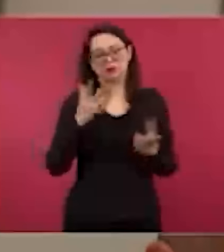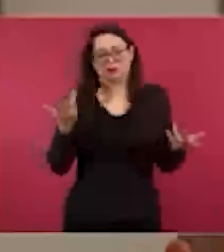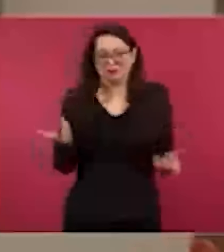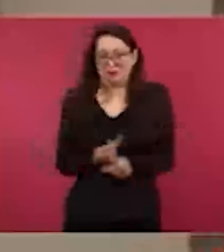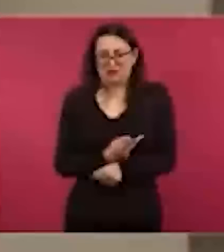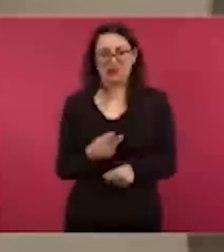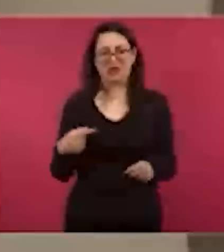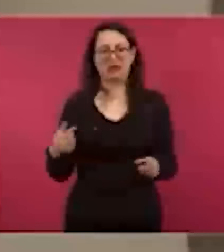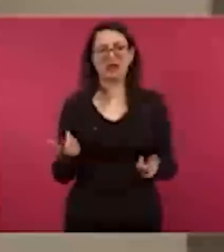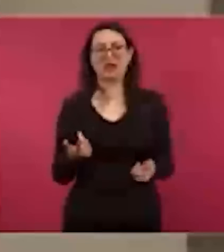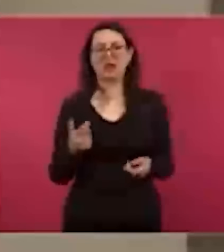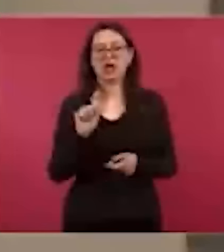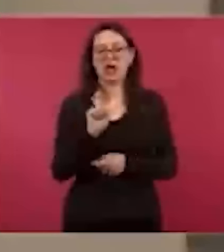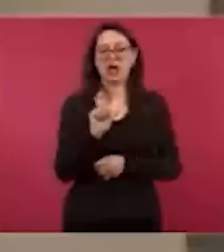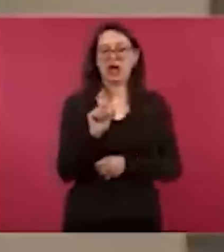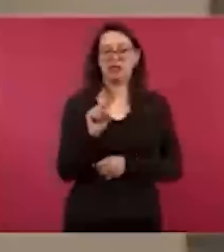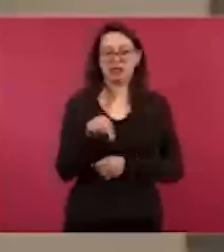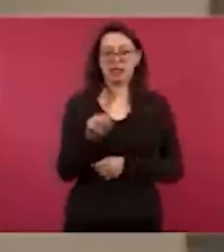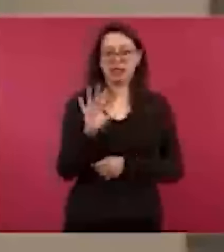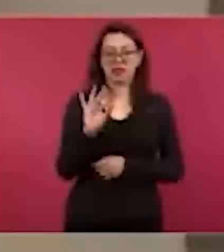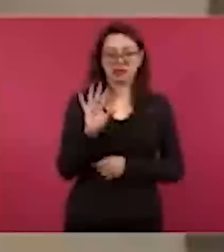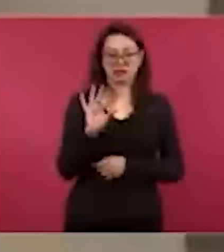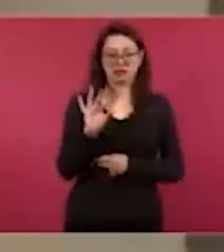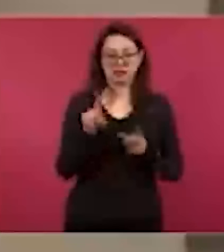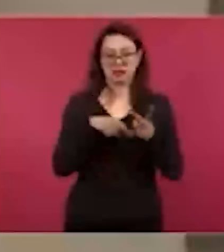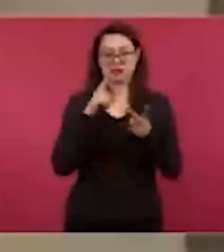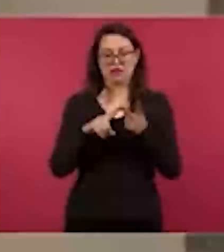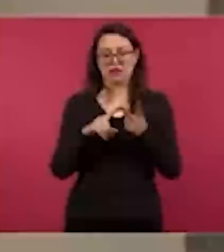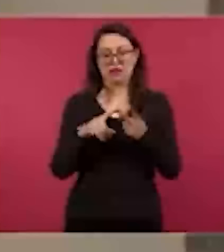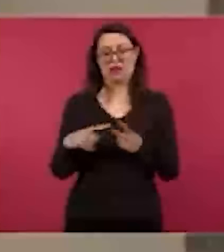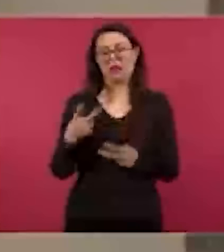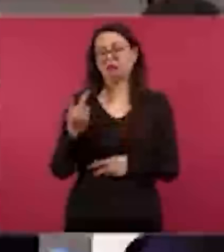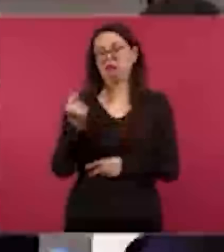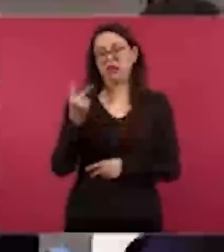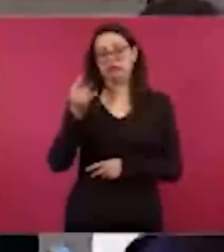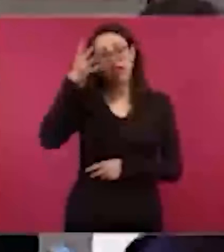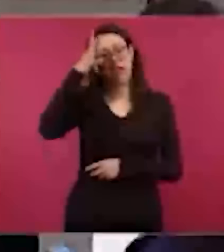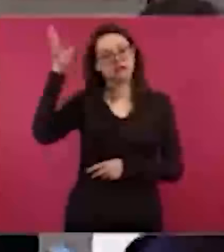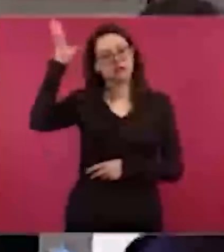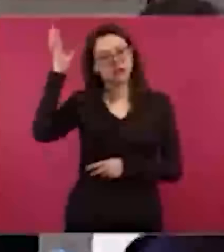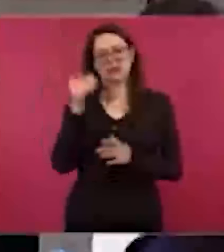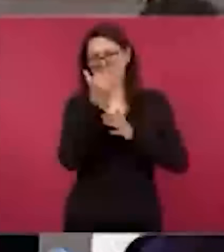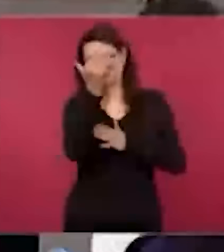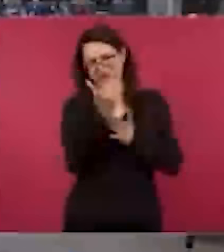siga sucediendo tanto en ADN 40 como en TV Azteca? Gracias, presidente. Mire,